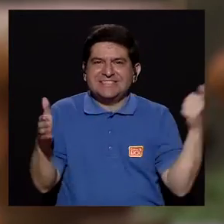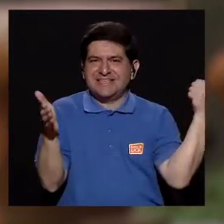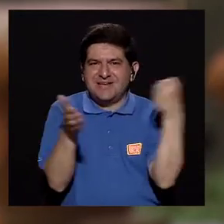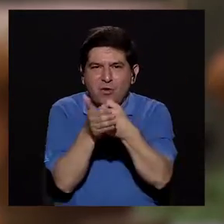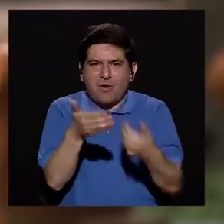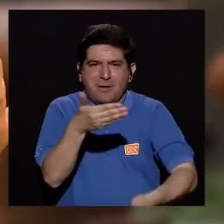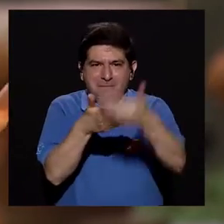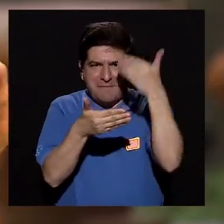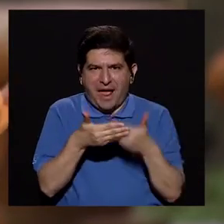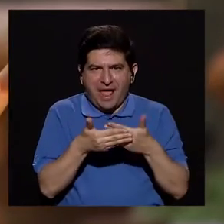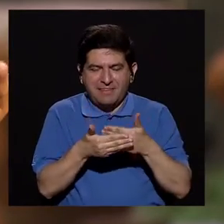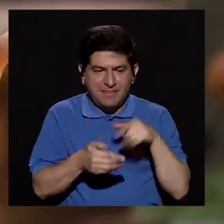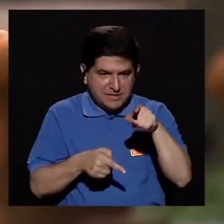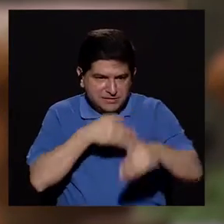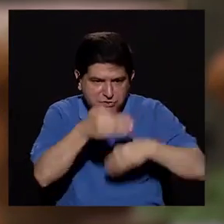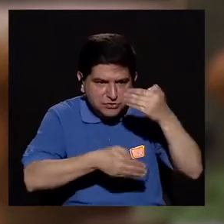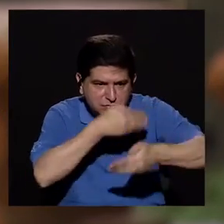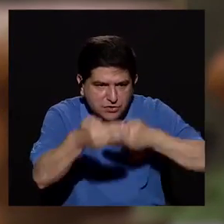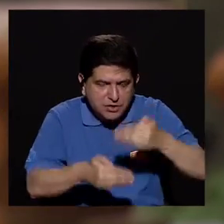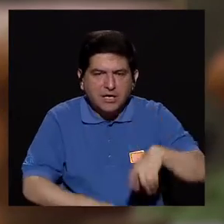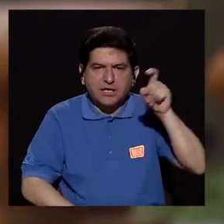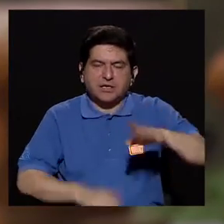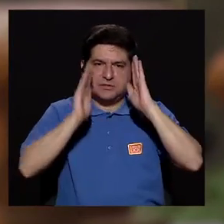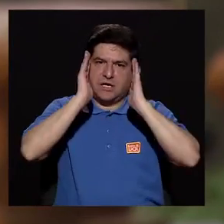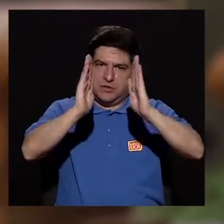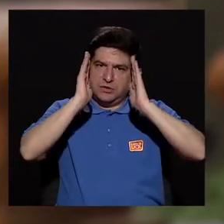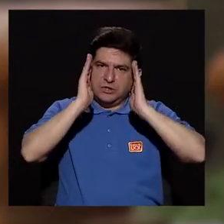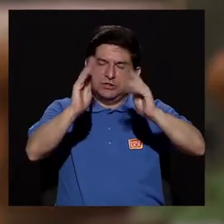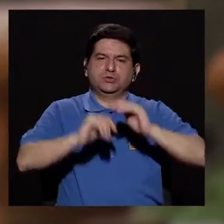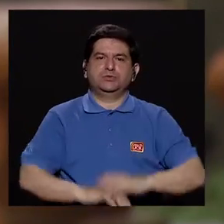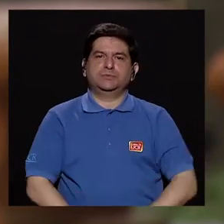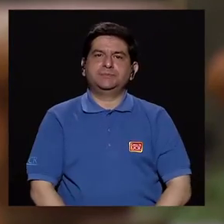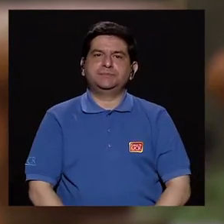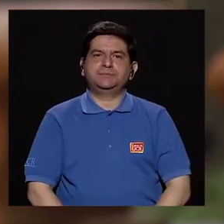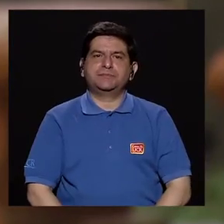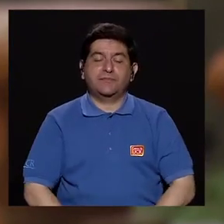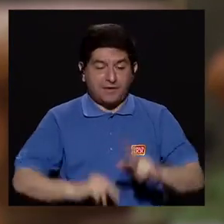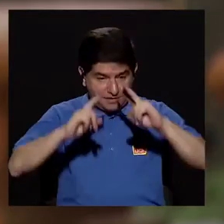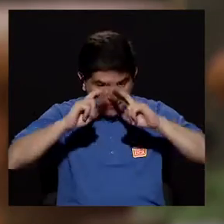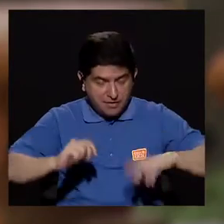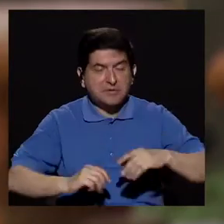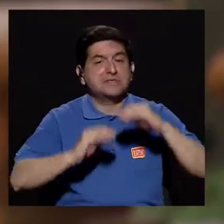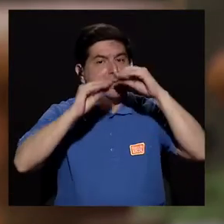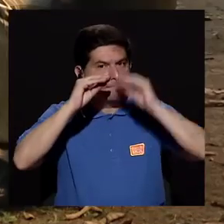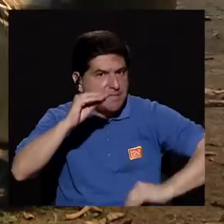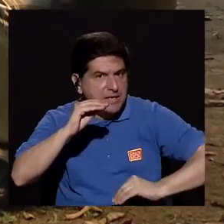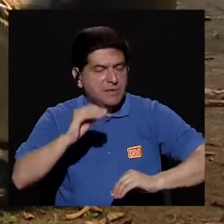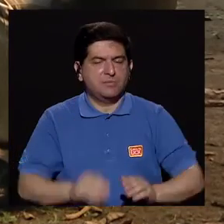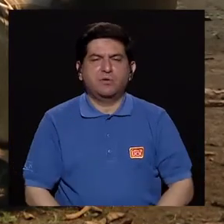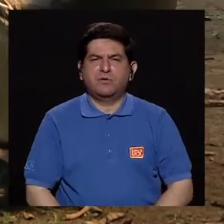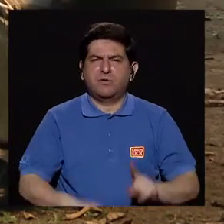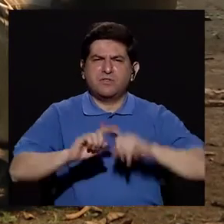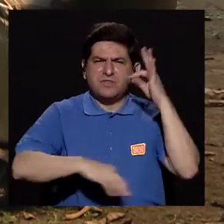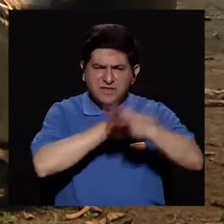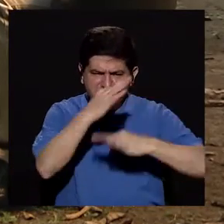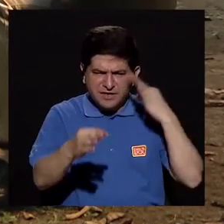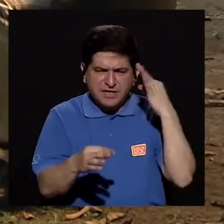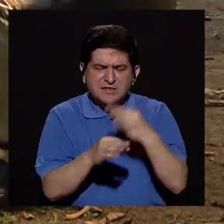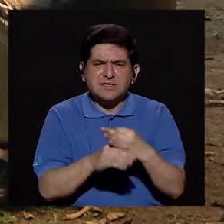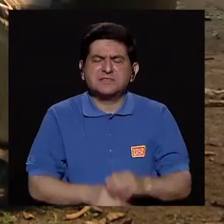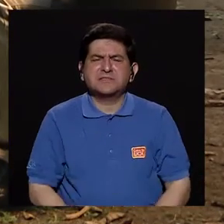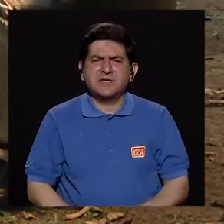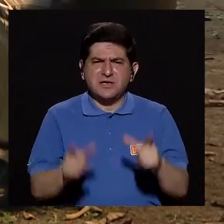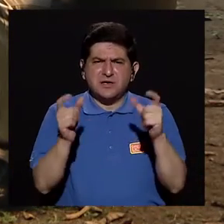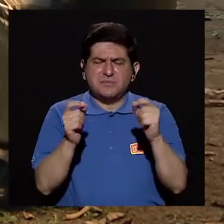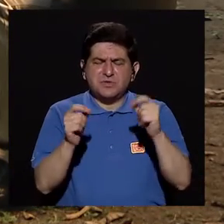anterior, que empiece a hacer todas esas cosas, pues eso hay que ponerle atención, por lo menos revisarlo. Doctora, ¿y existen diferentes tipos de